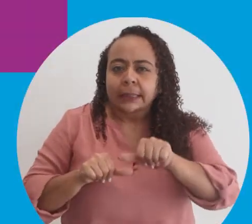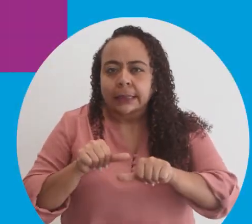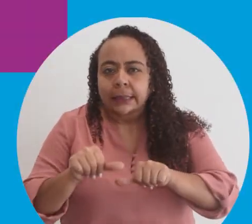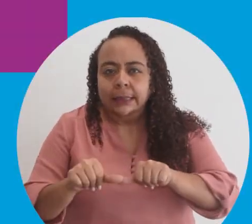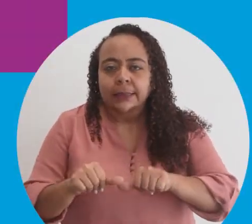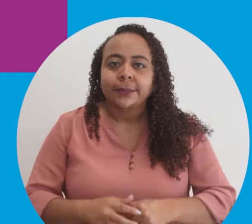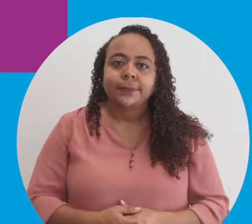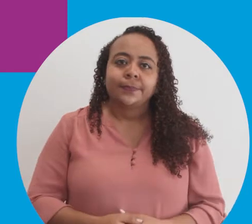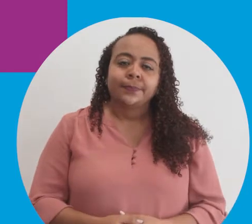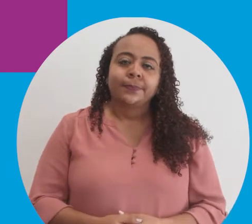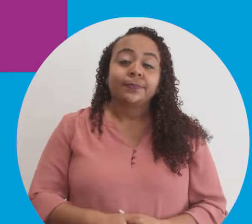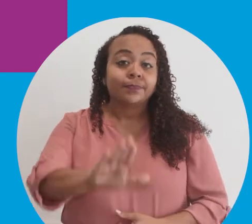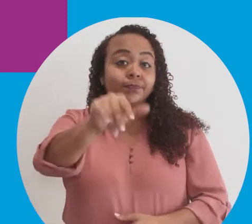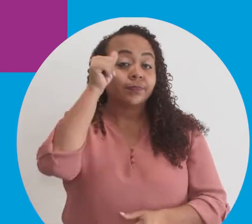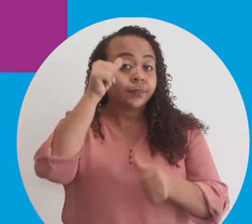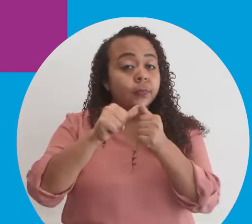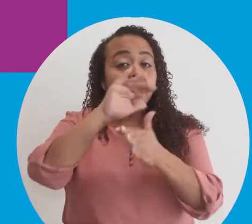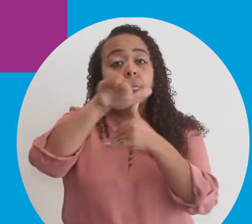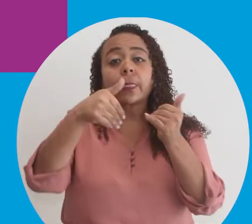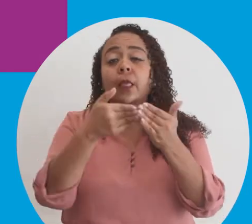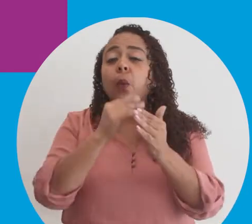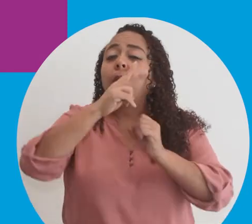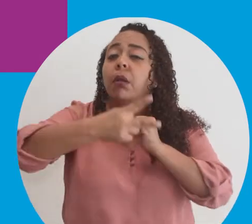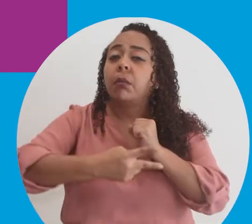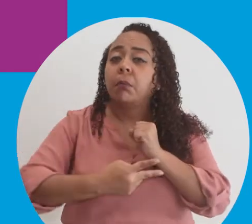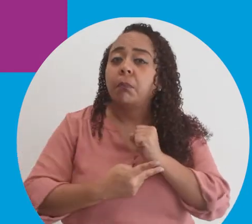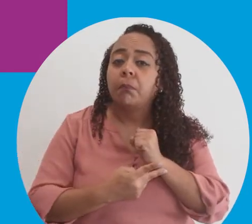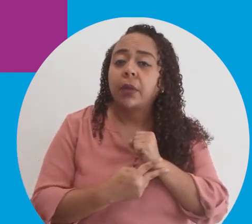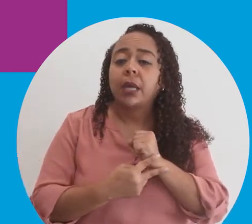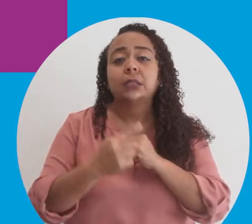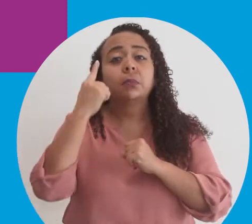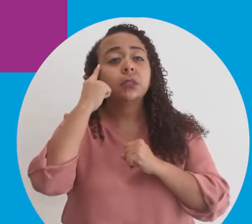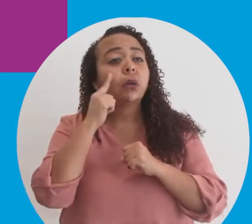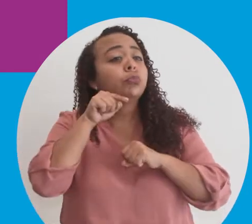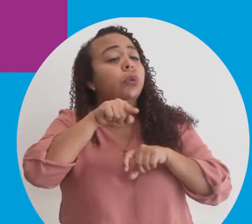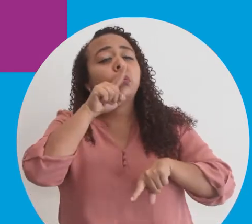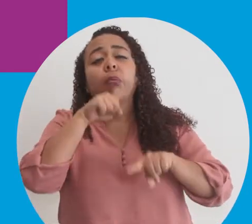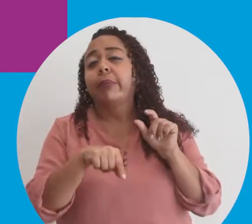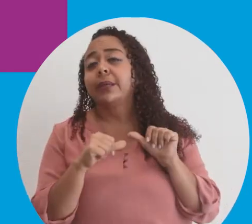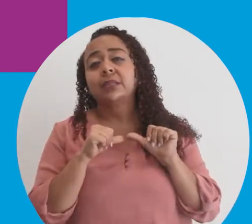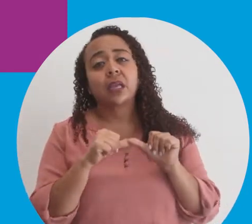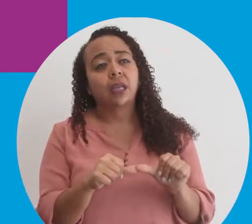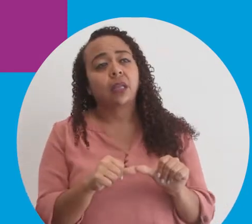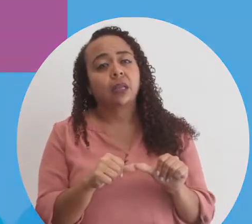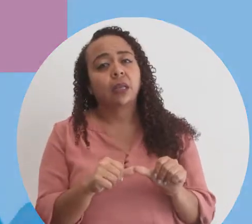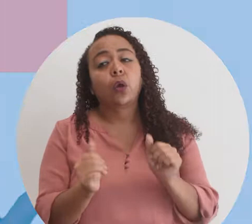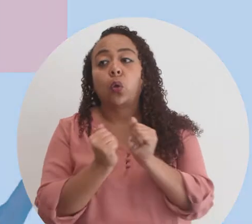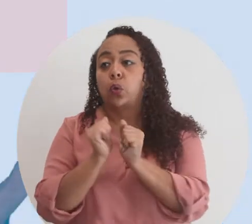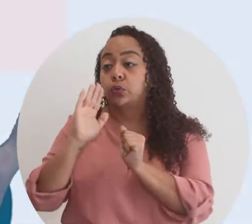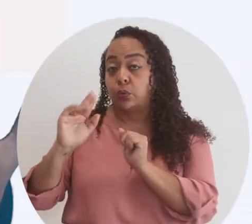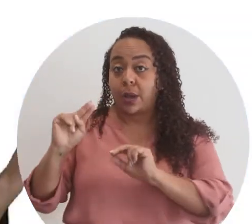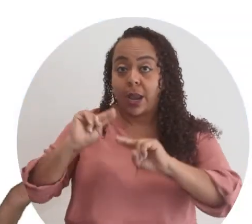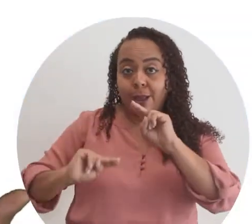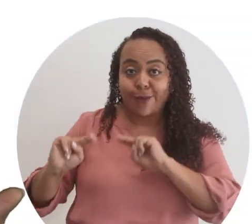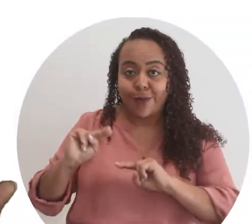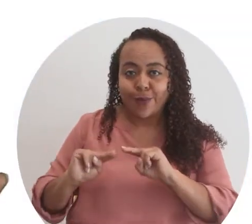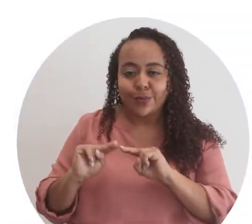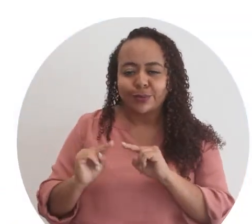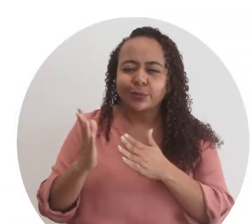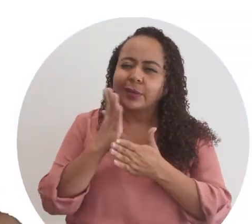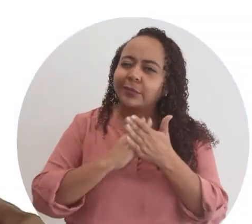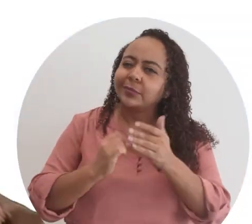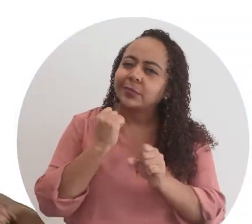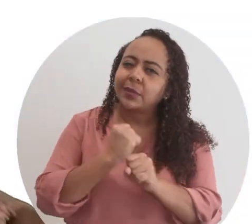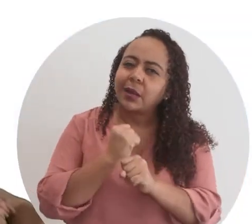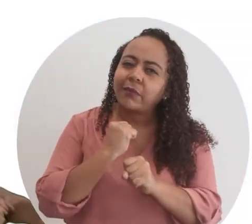Persistencia. Recuerden todas aquellas veces en las que pensaron que no podían seguir, ya sea con su negocio,